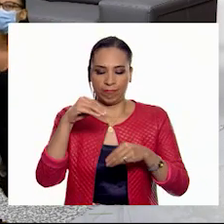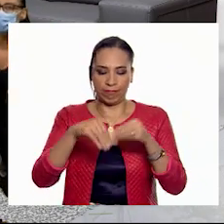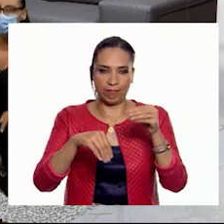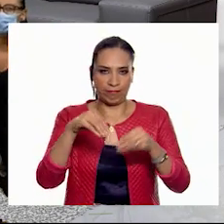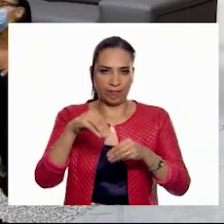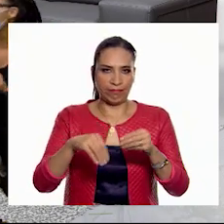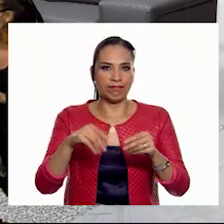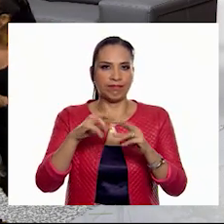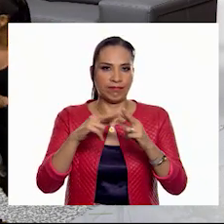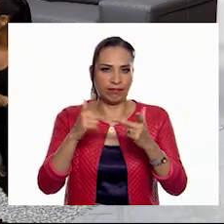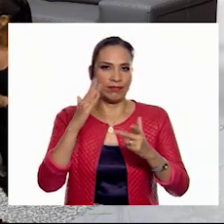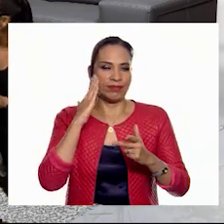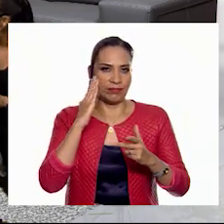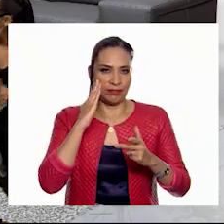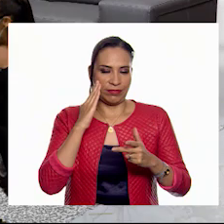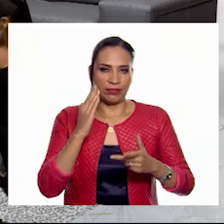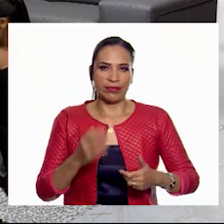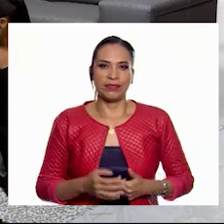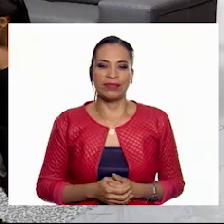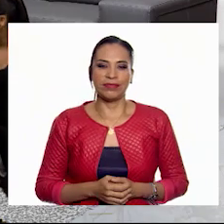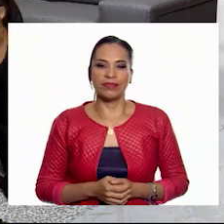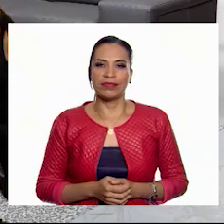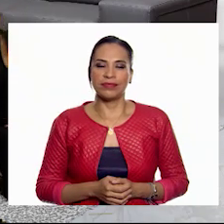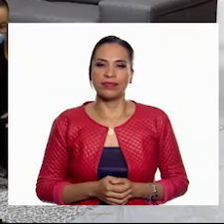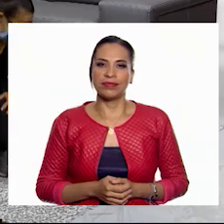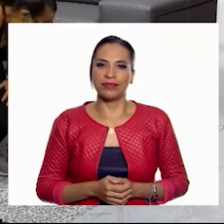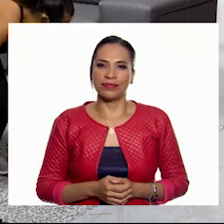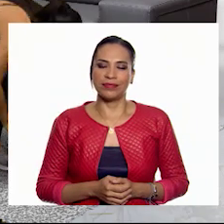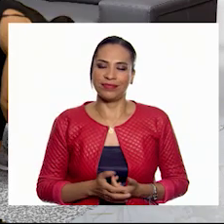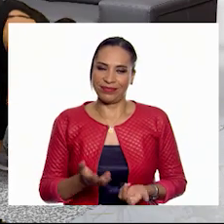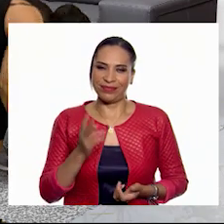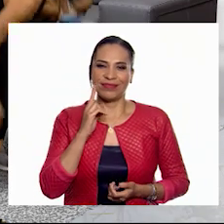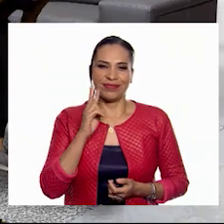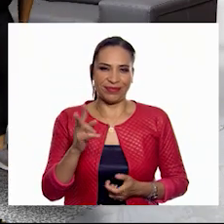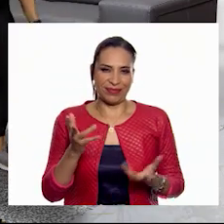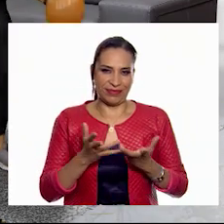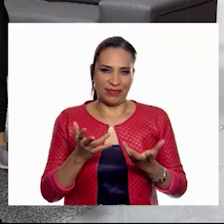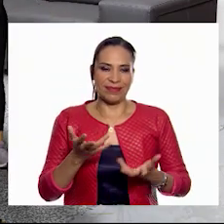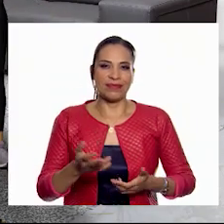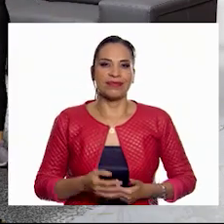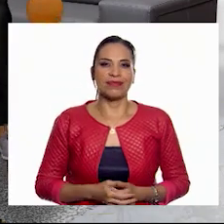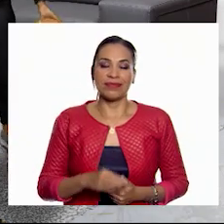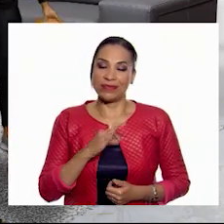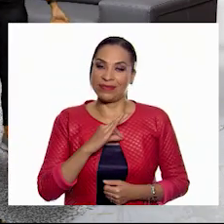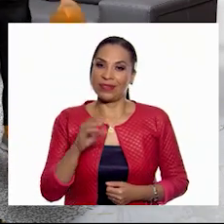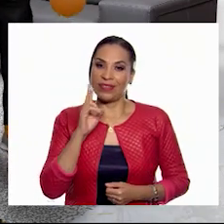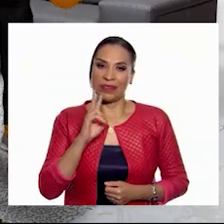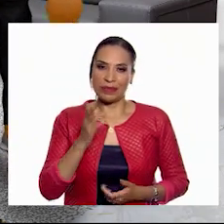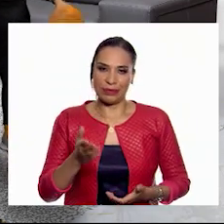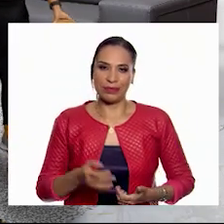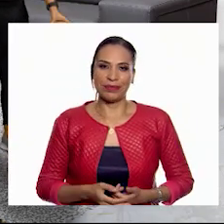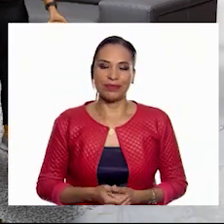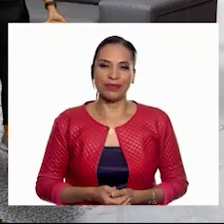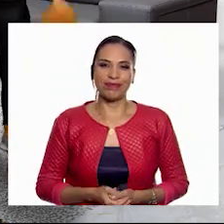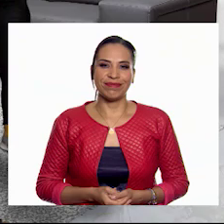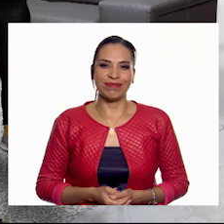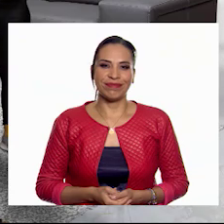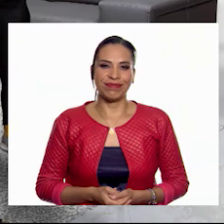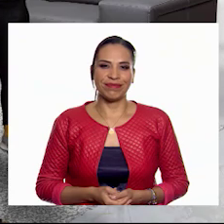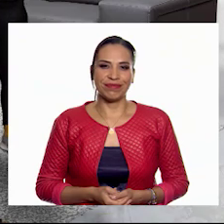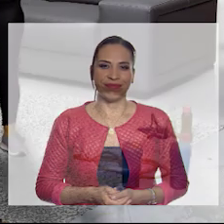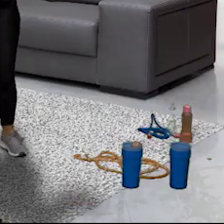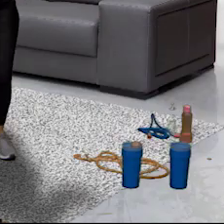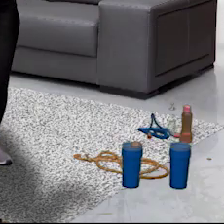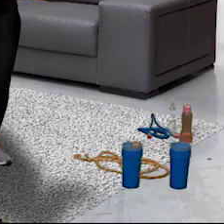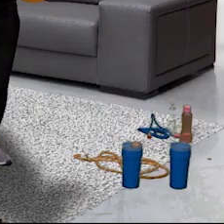armando su rompecabezas. ¿Sí? Va. Venga, listo. A ver si podemos, ¿eh? ¿Listo? Listísimo.